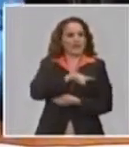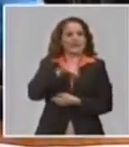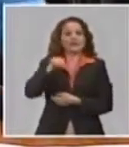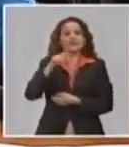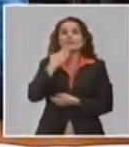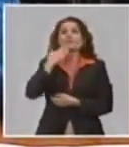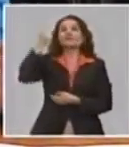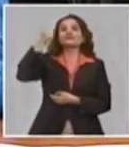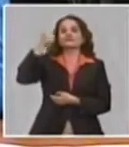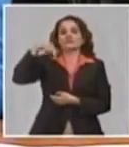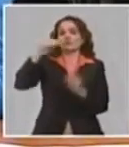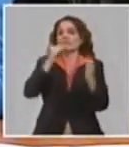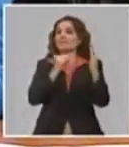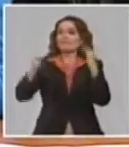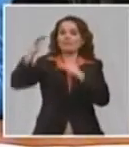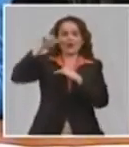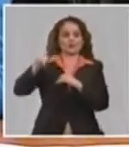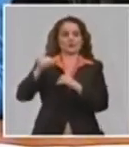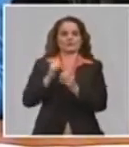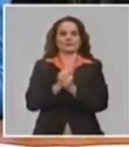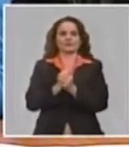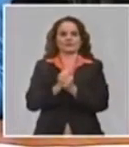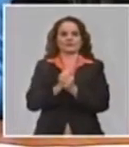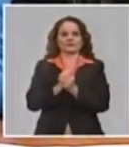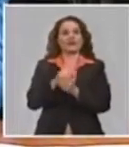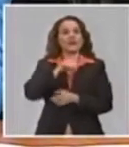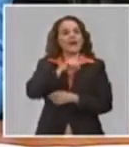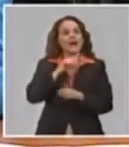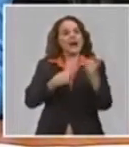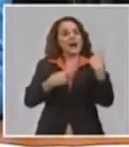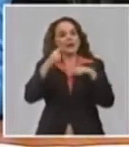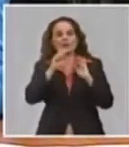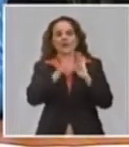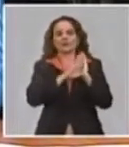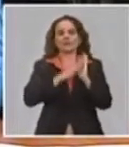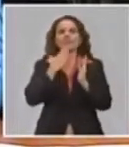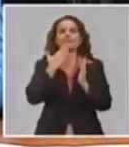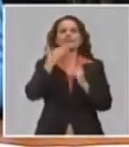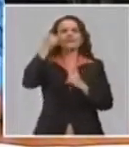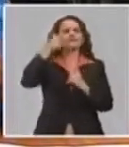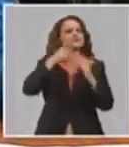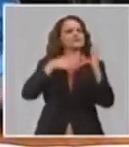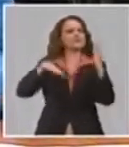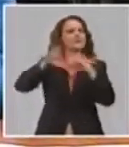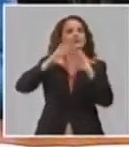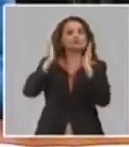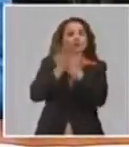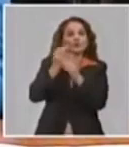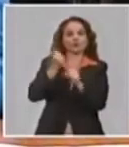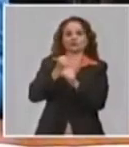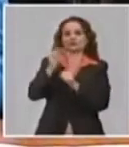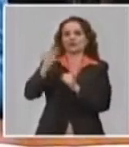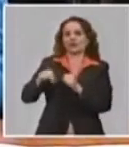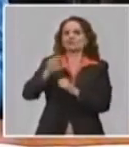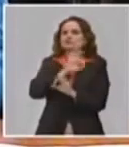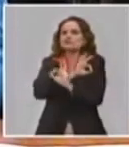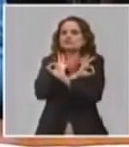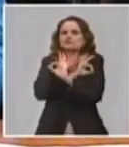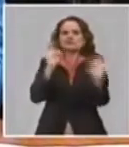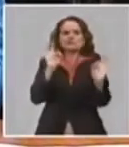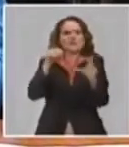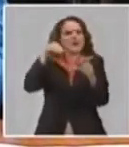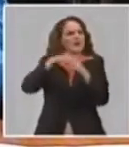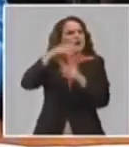hay un grupo de estas medidas verdaderamente son un beneficio total a los trabajadores porque nosotros en una situación como esta nunca la habíamos experimentado